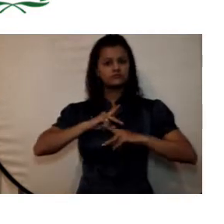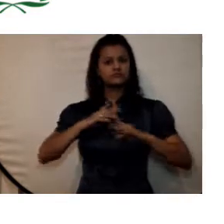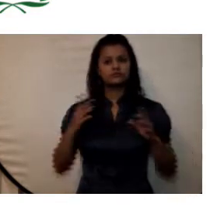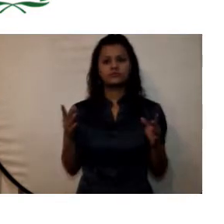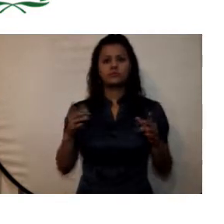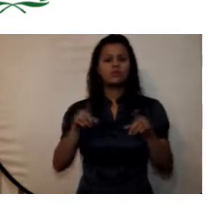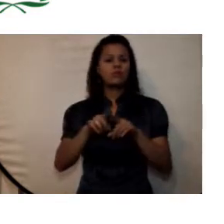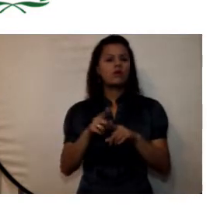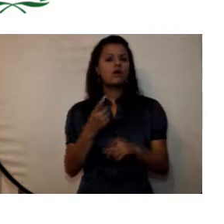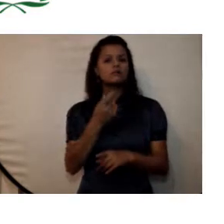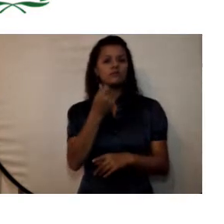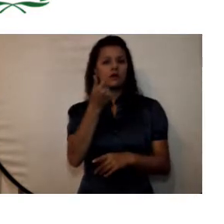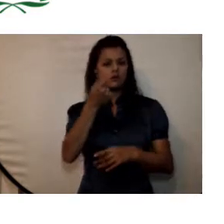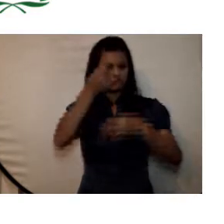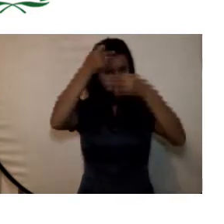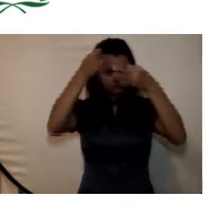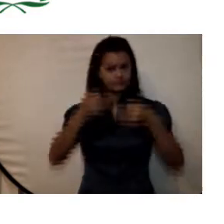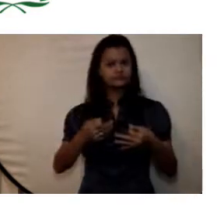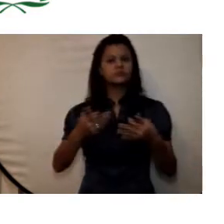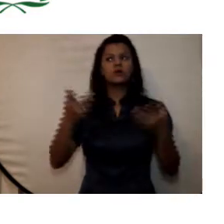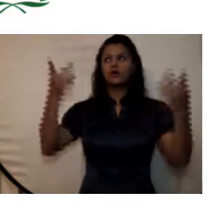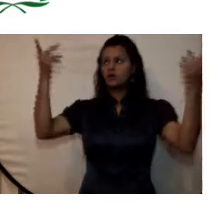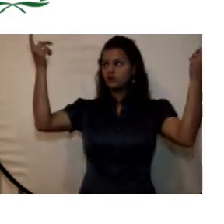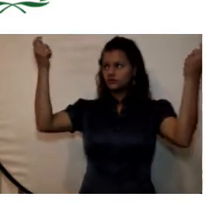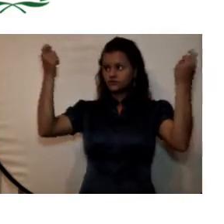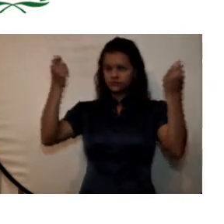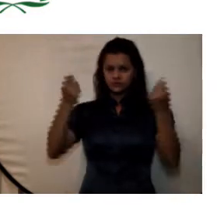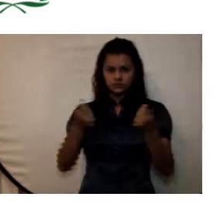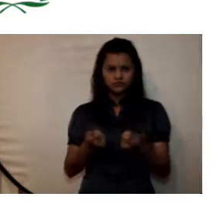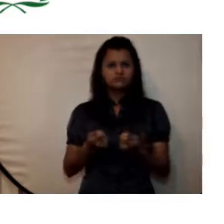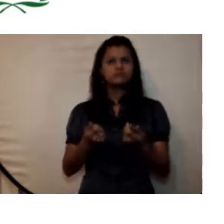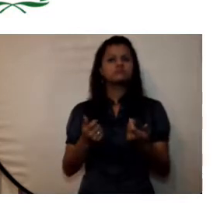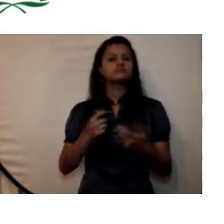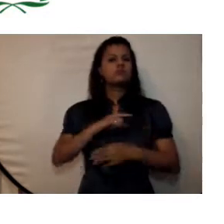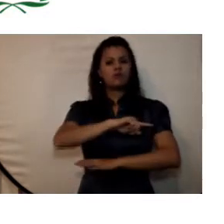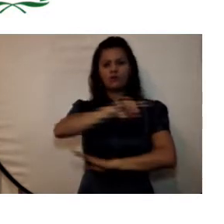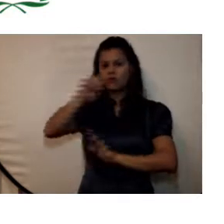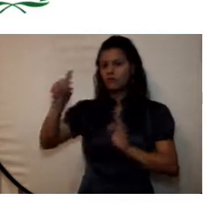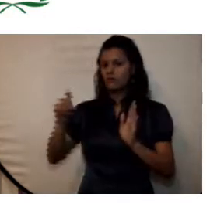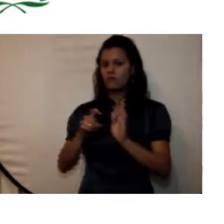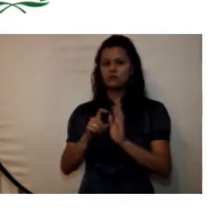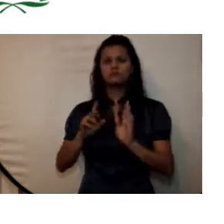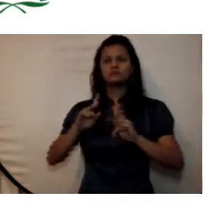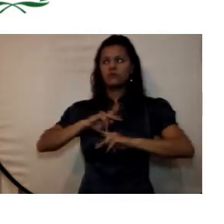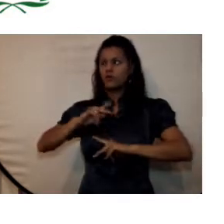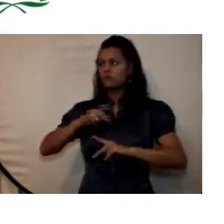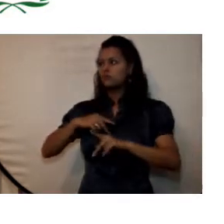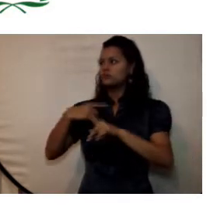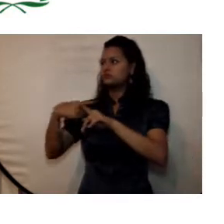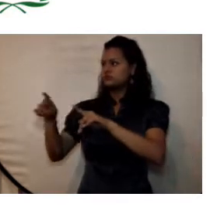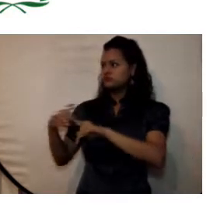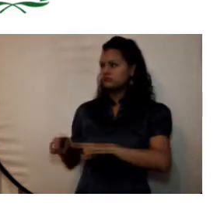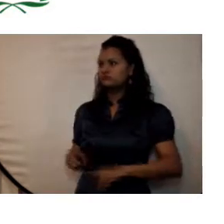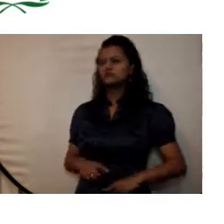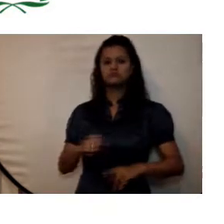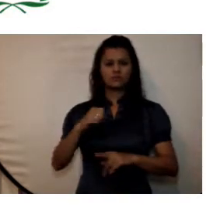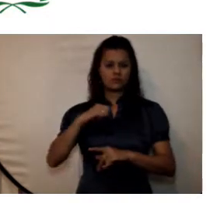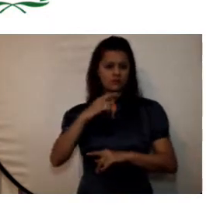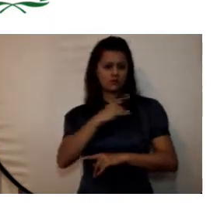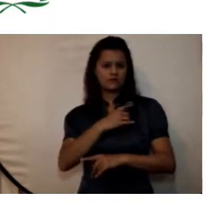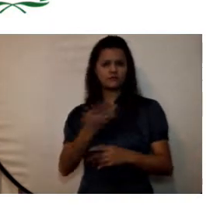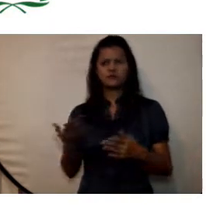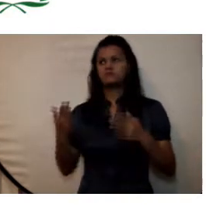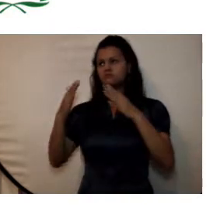neto de la suma de la operación de todos los activos que tiene la universidad menos los